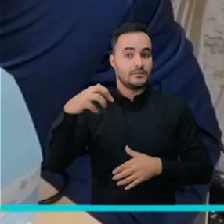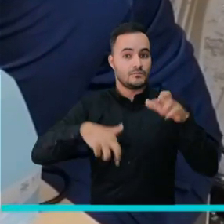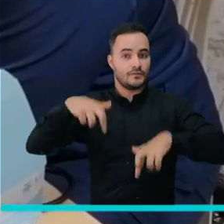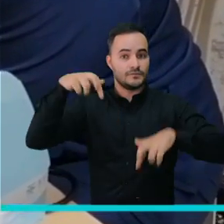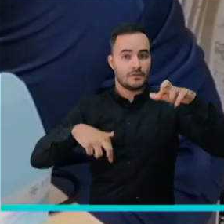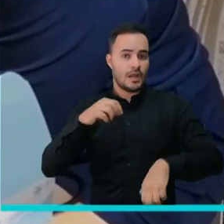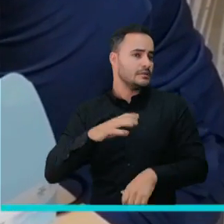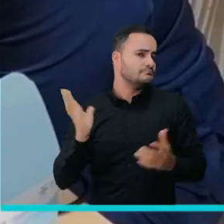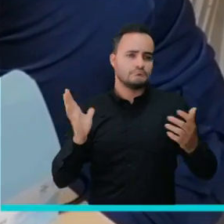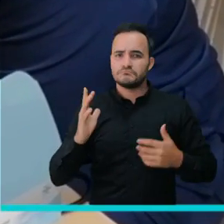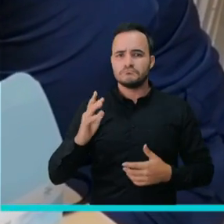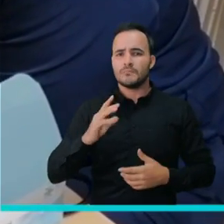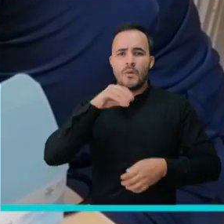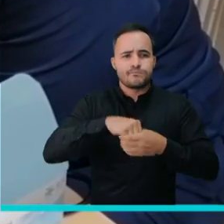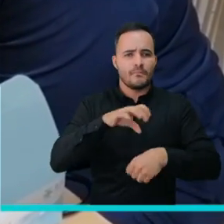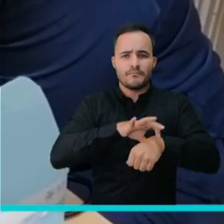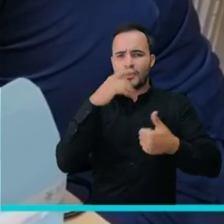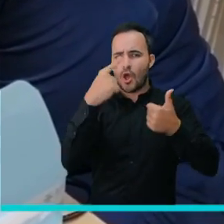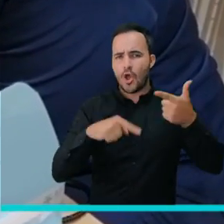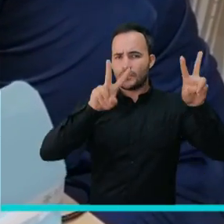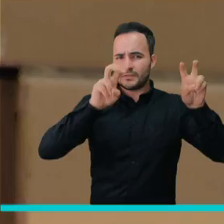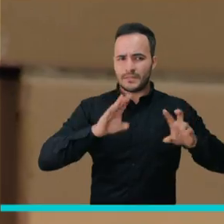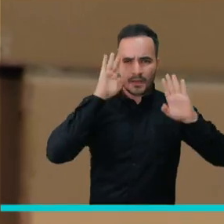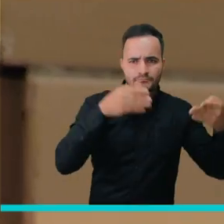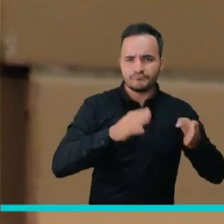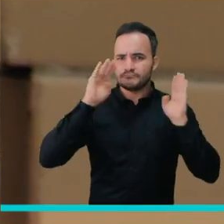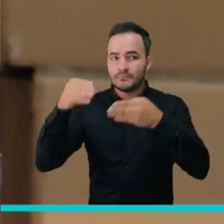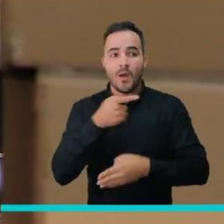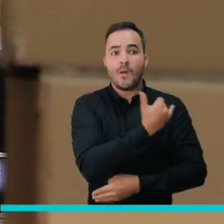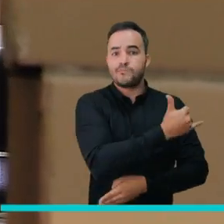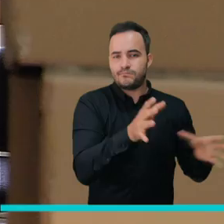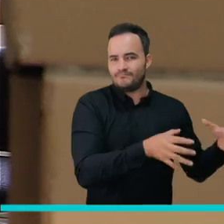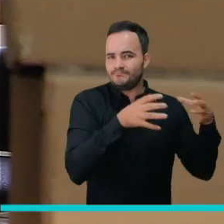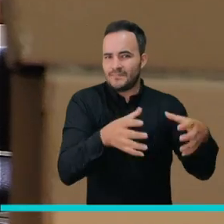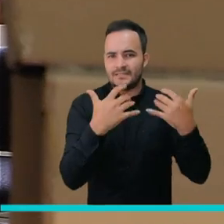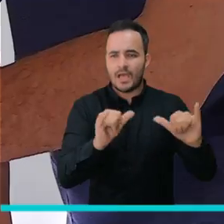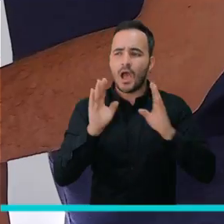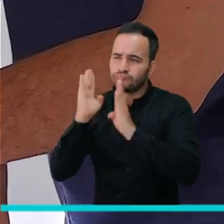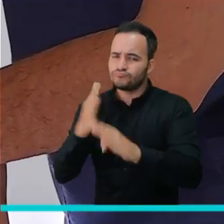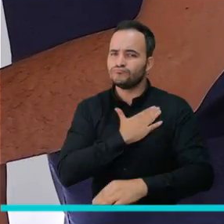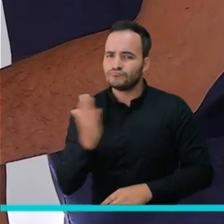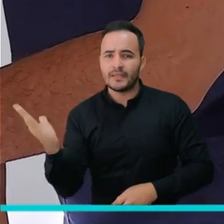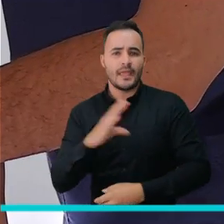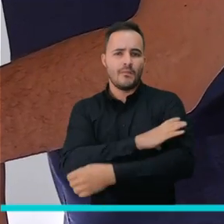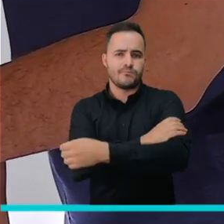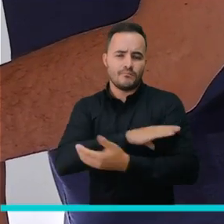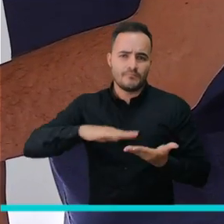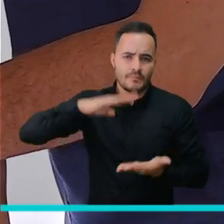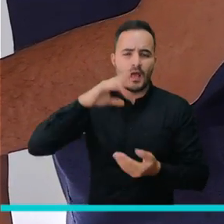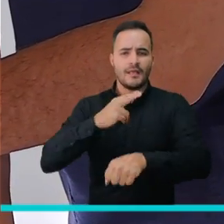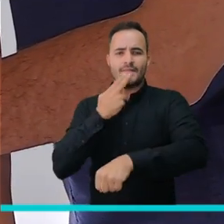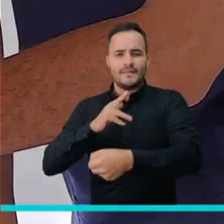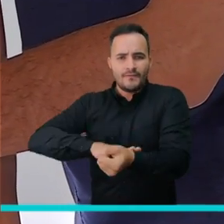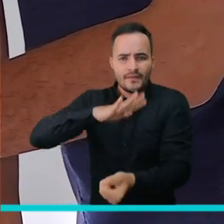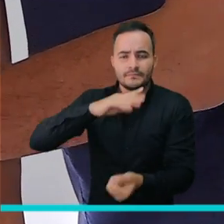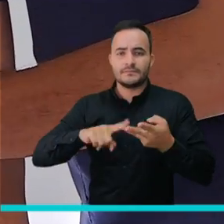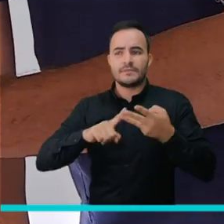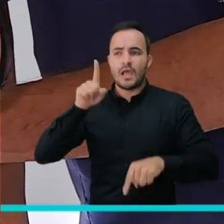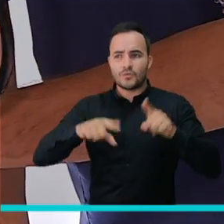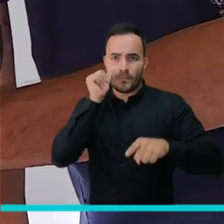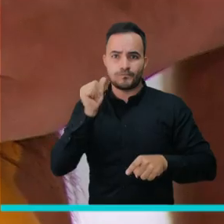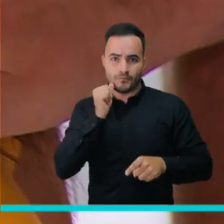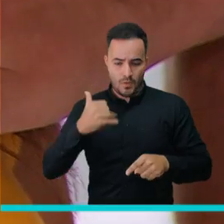profesionales de diferentes áreas de la salud ya están dispuestos para atender a las personas en enfermedades como hipertensión,